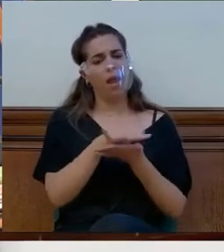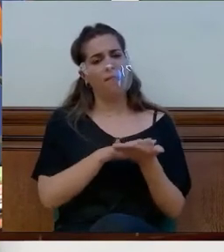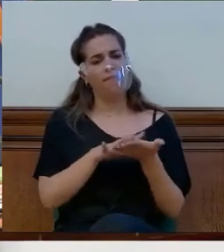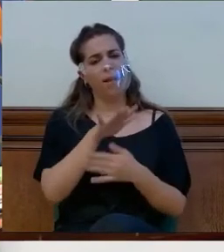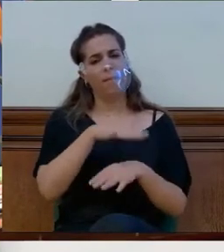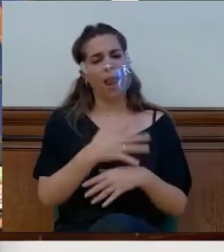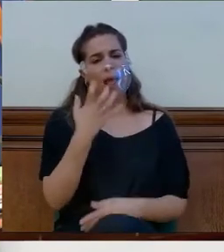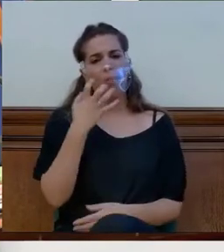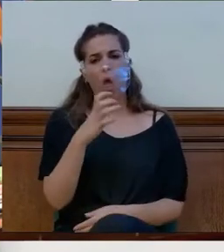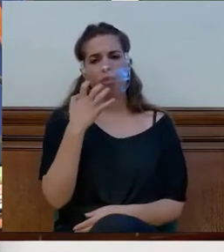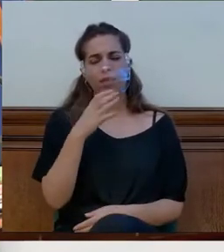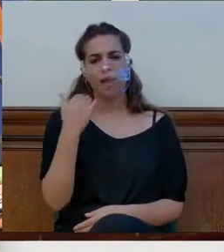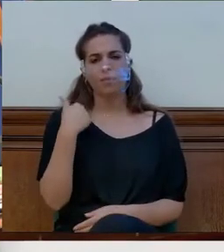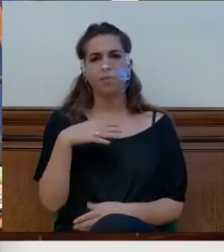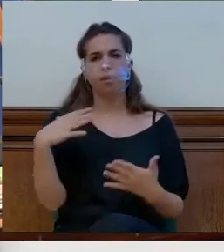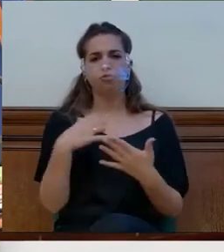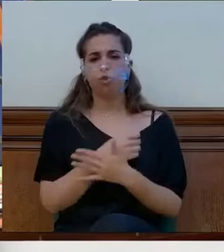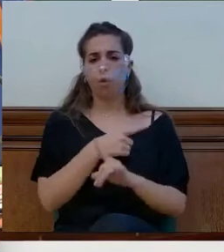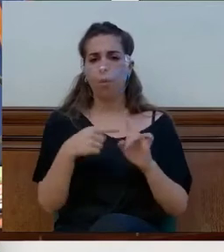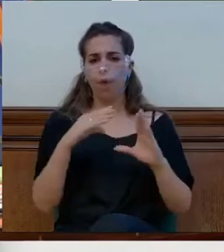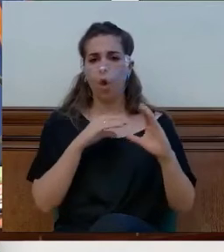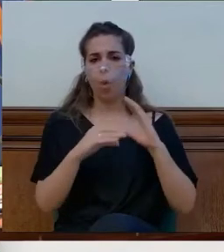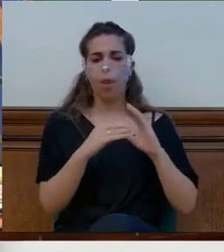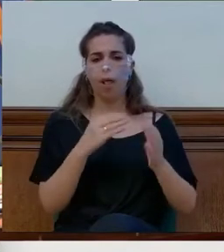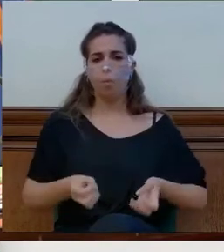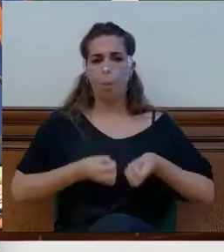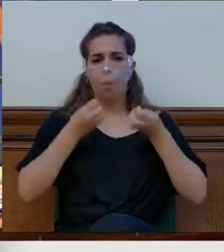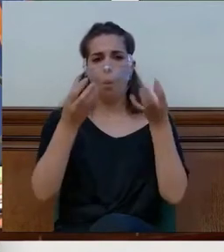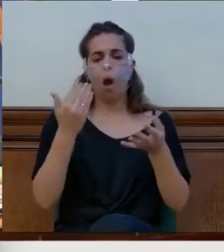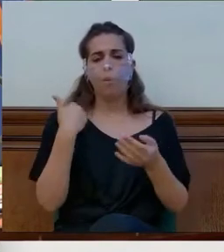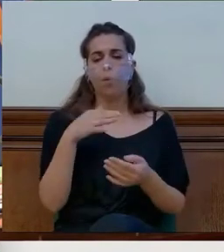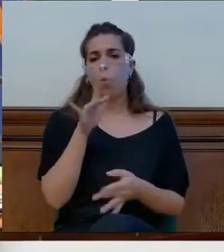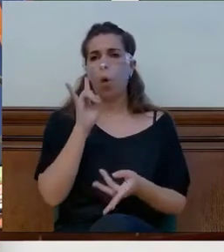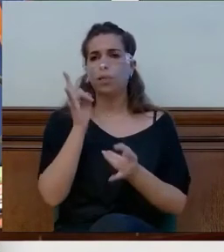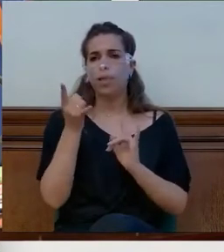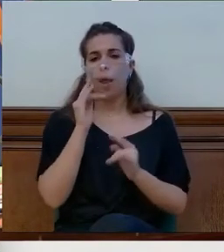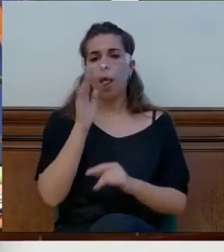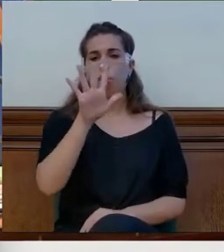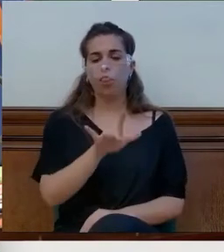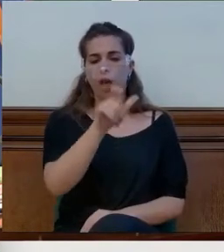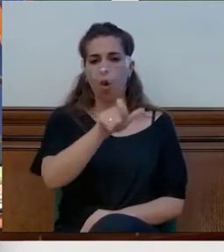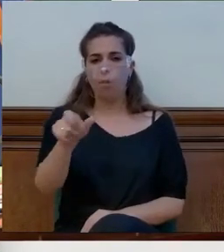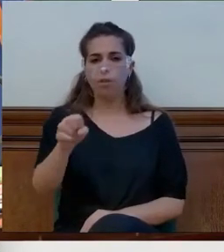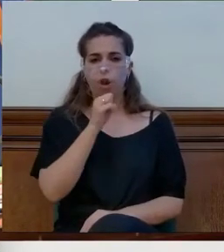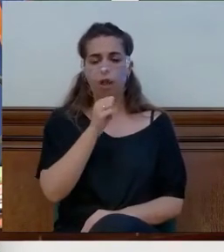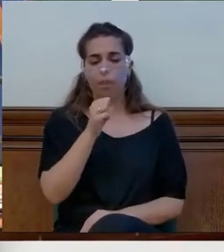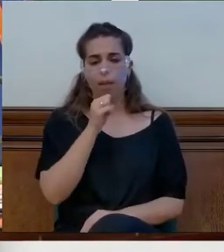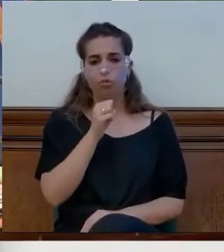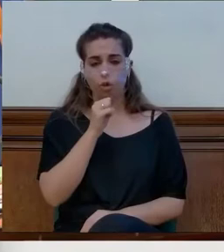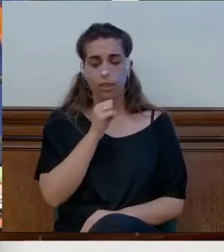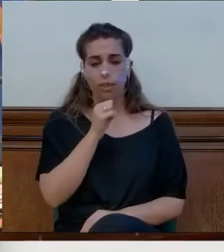los medios de comunicación, habidos y por haber, porque llegaron cinco ancianos y ancianas enviados por la Comunidad de Madrid